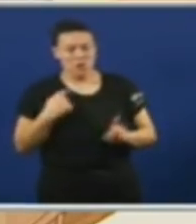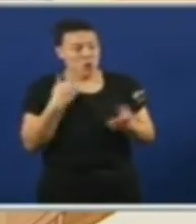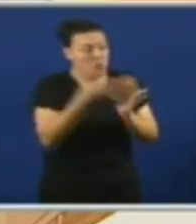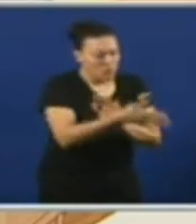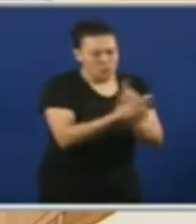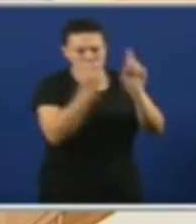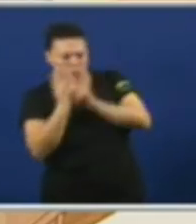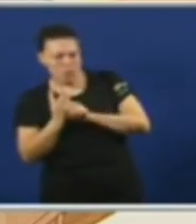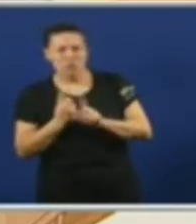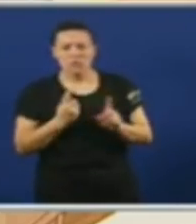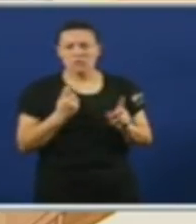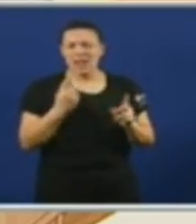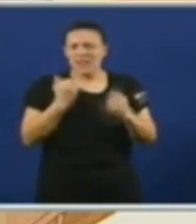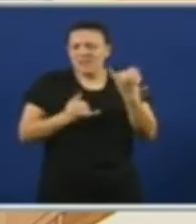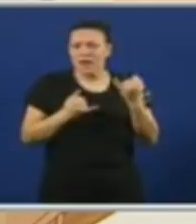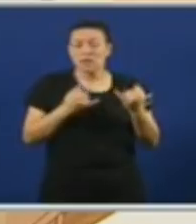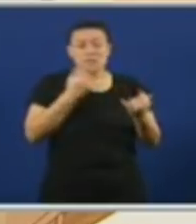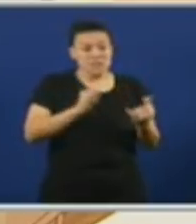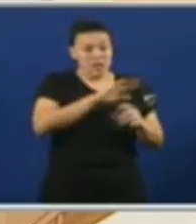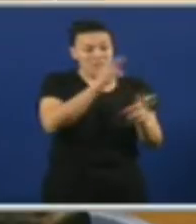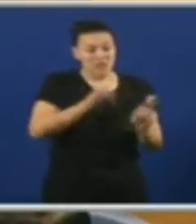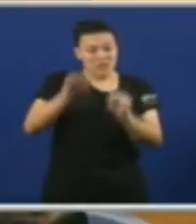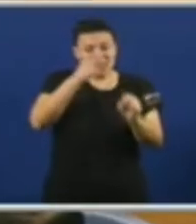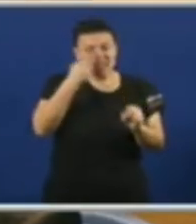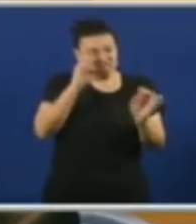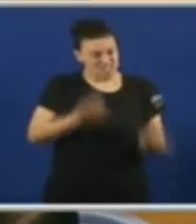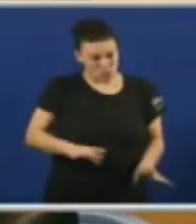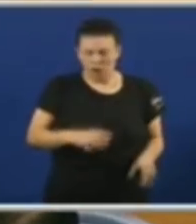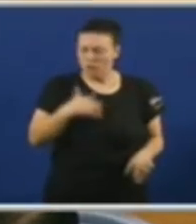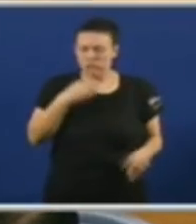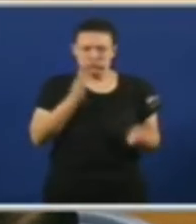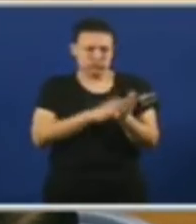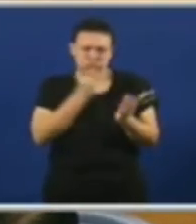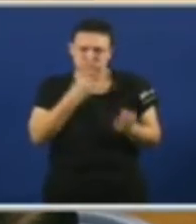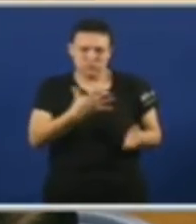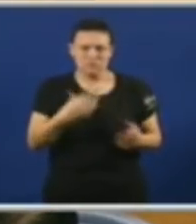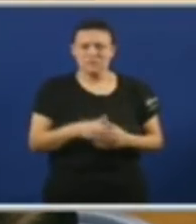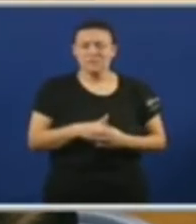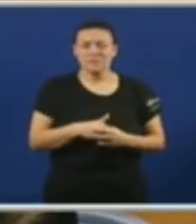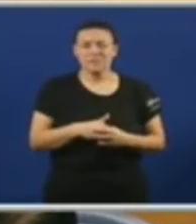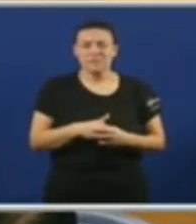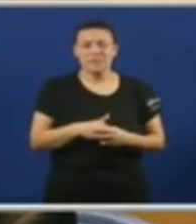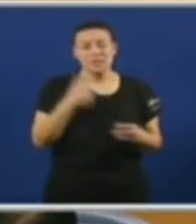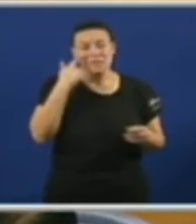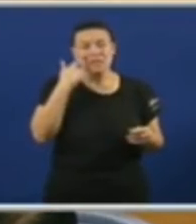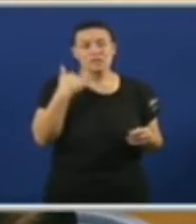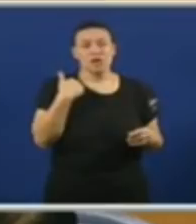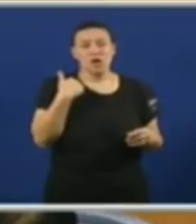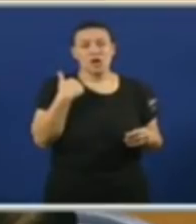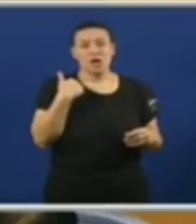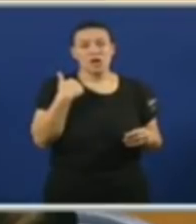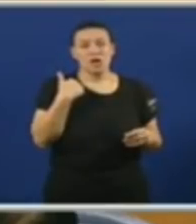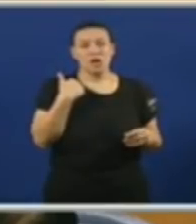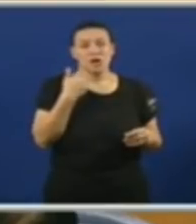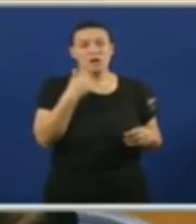Sería unha grande noticia Para este país E mire, eu creo que xa Xa